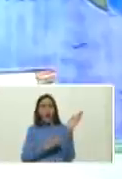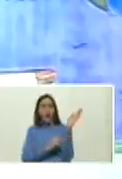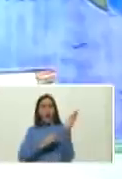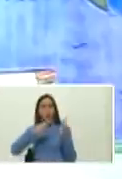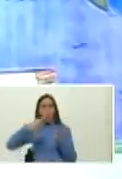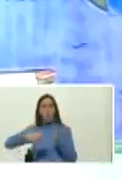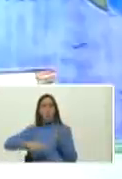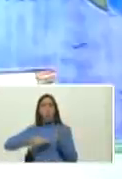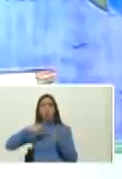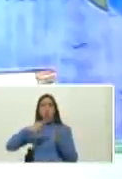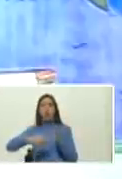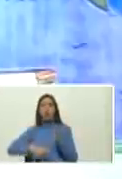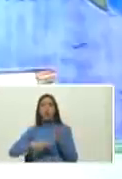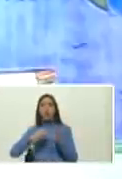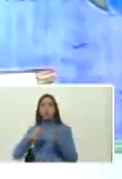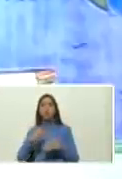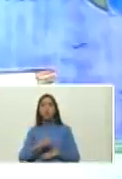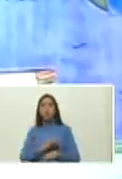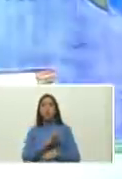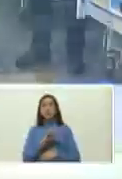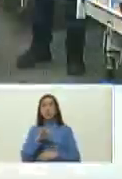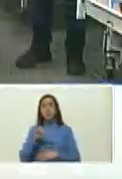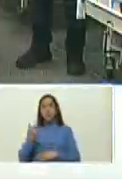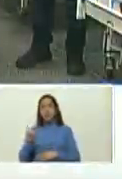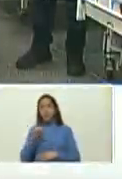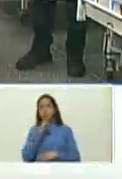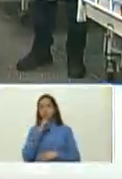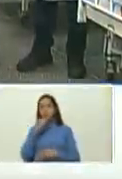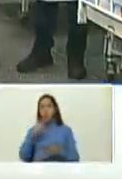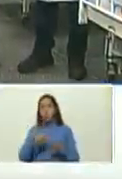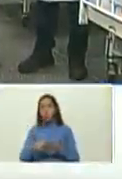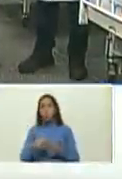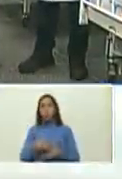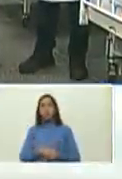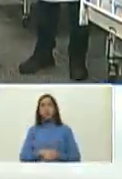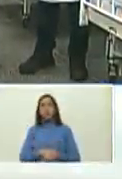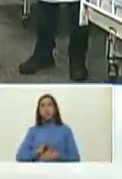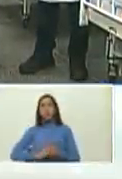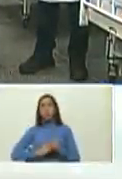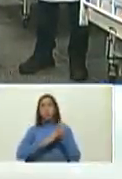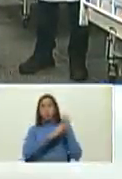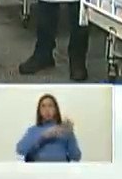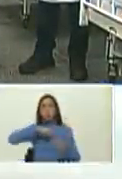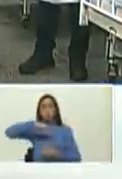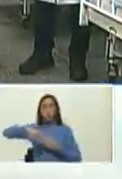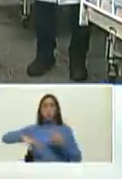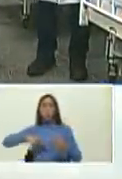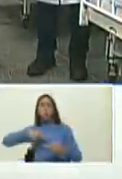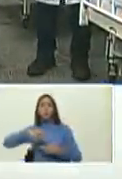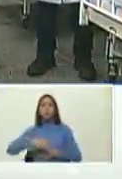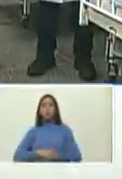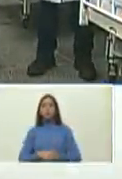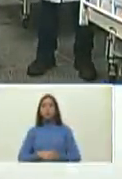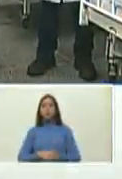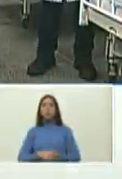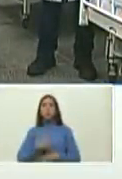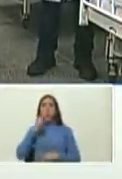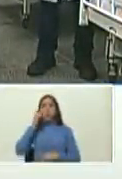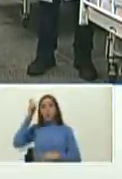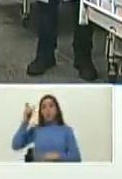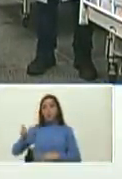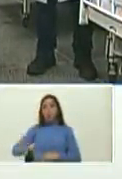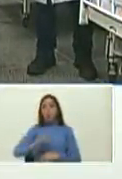recreo en el cdi que lleva el nombre de un mártir revolucionario alberto